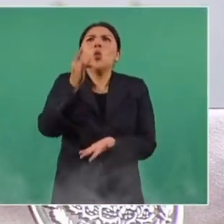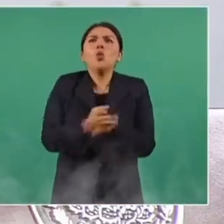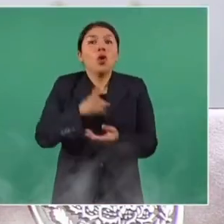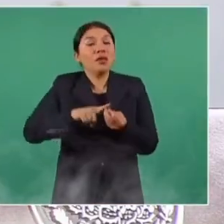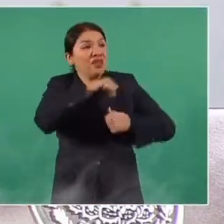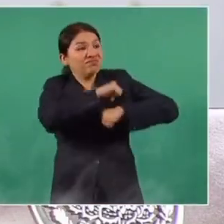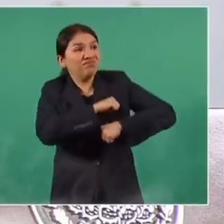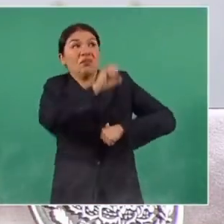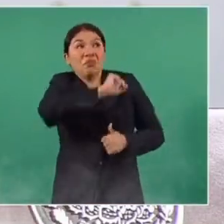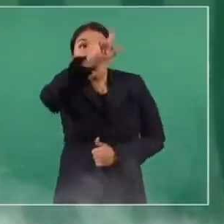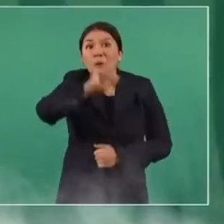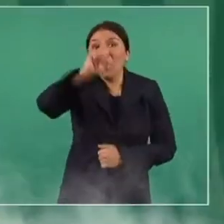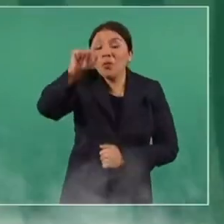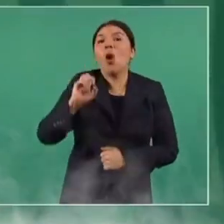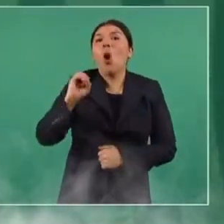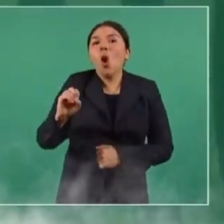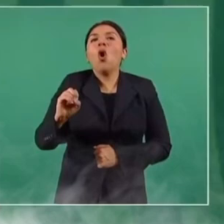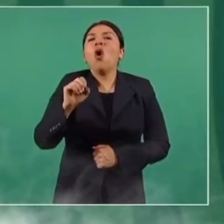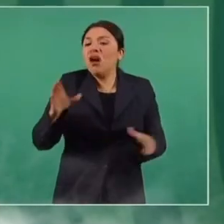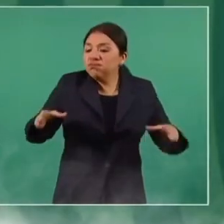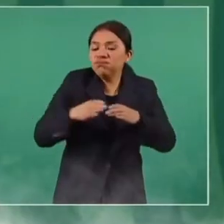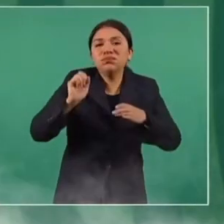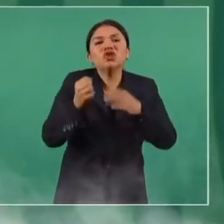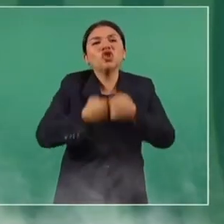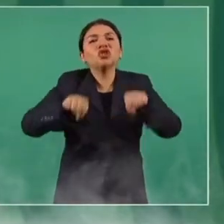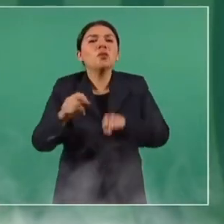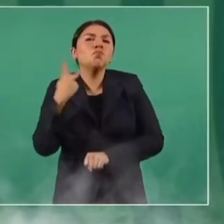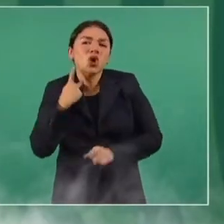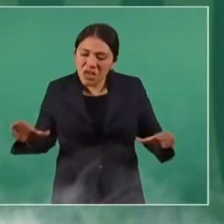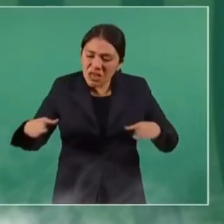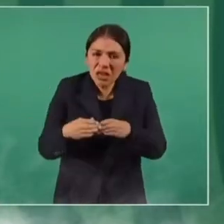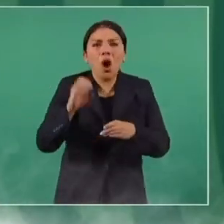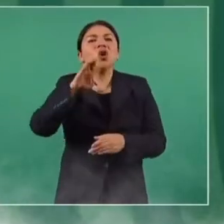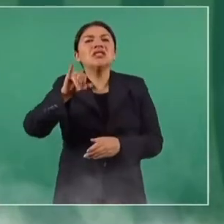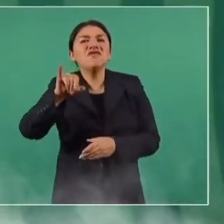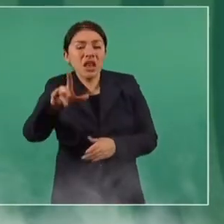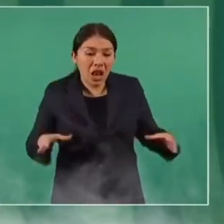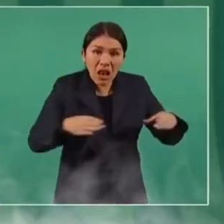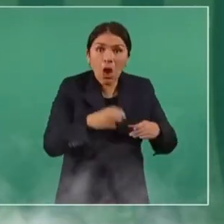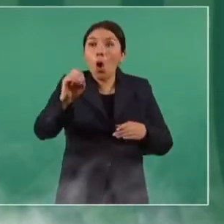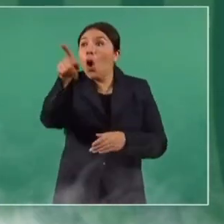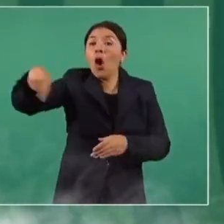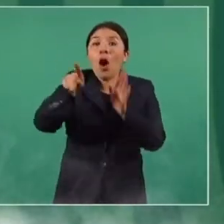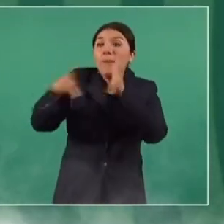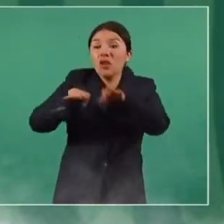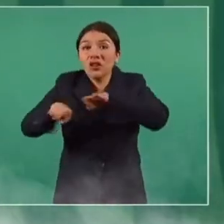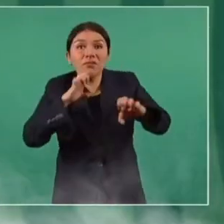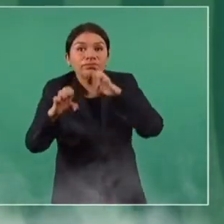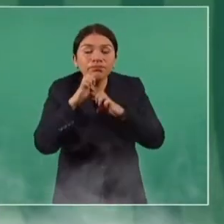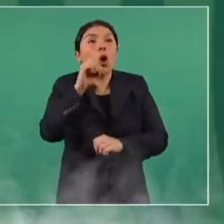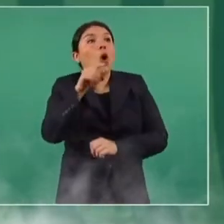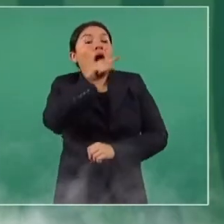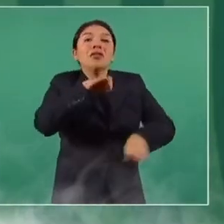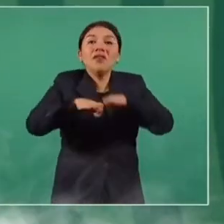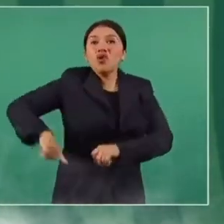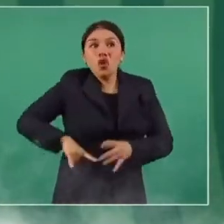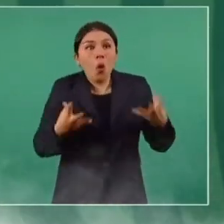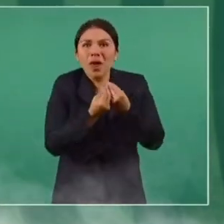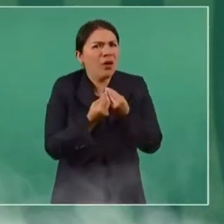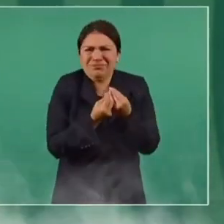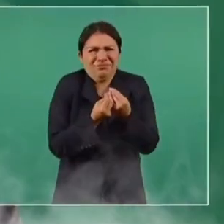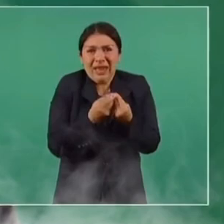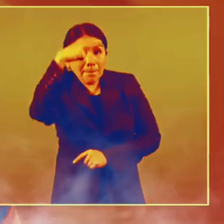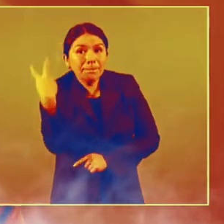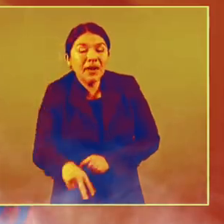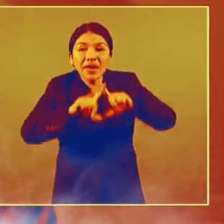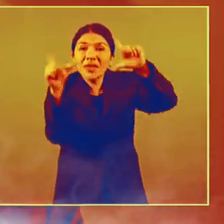autoridades o a los integrantes de la llamada sociedad política o sociedad civil, no solo a los periodistas, no solo a los servidores públicos. Hay que respetar al